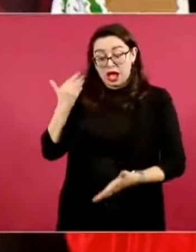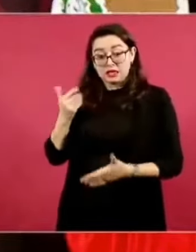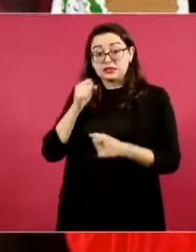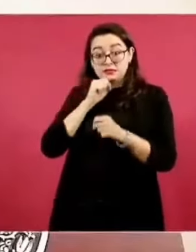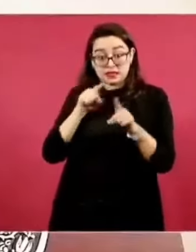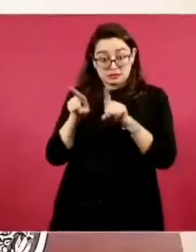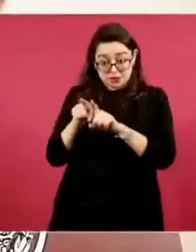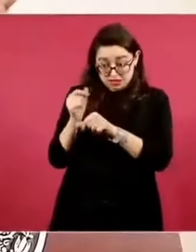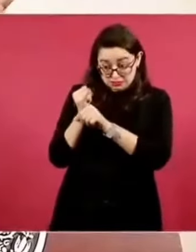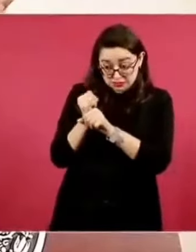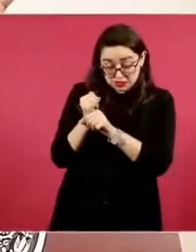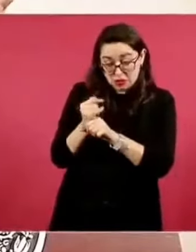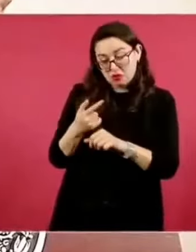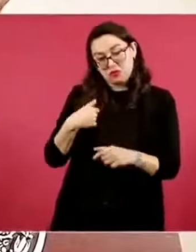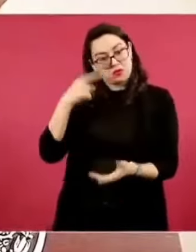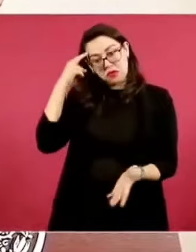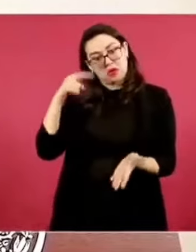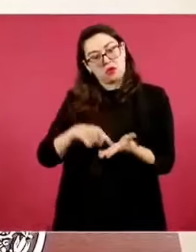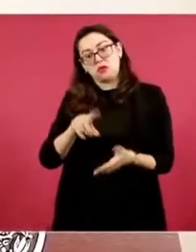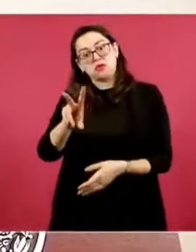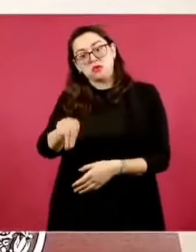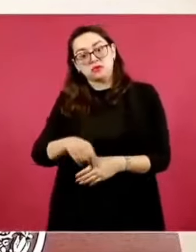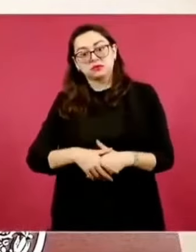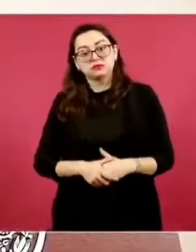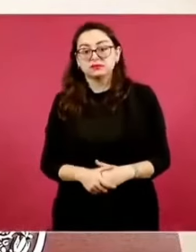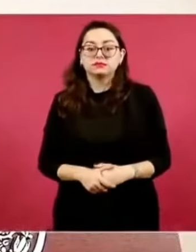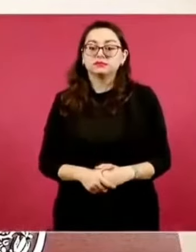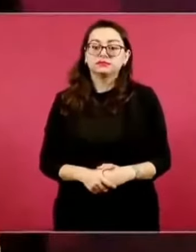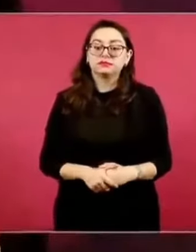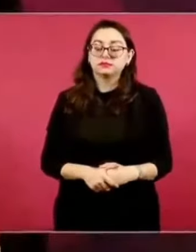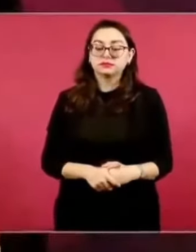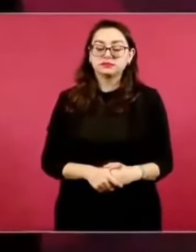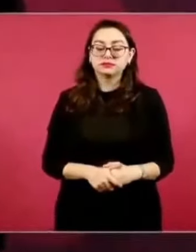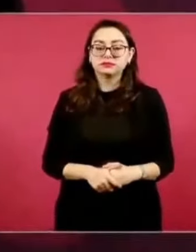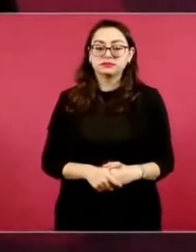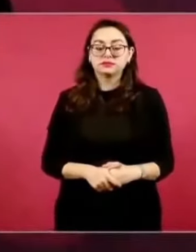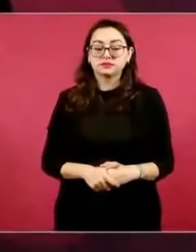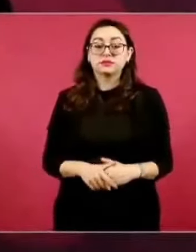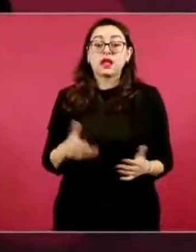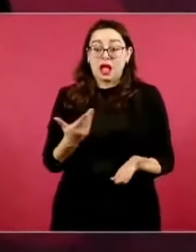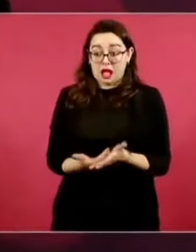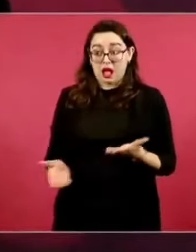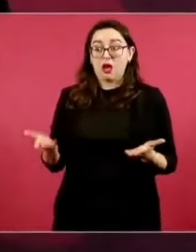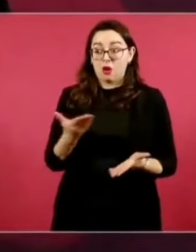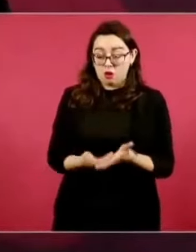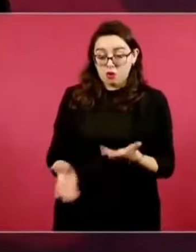Según yo, no, es hasta ahora,